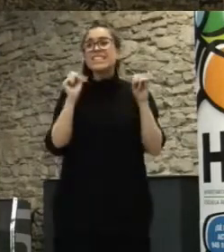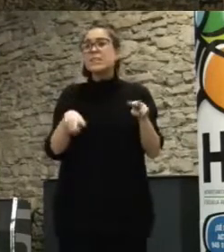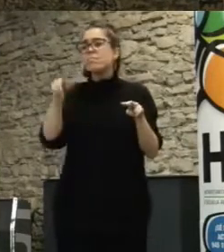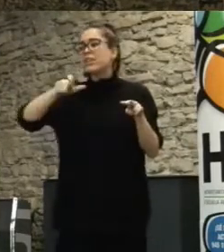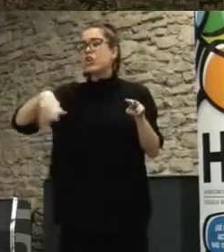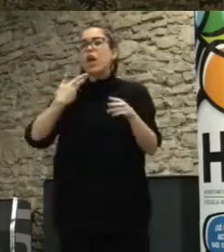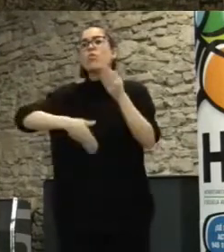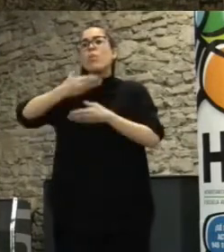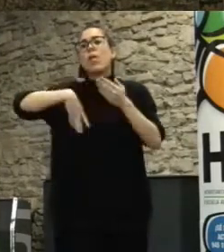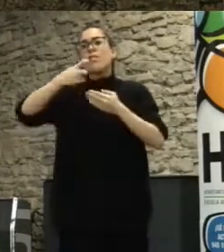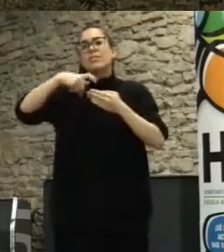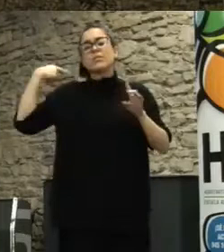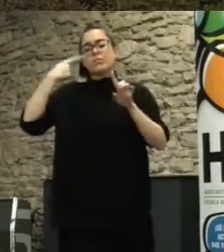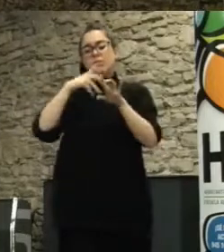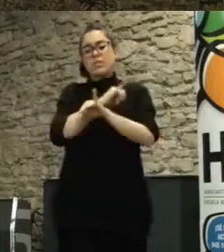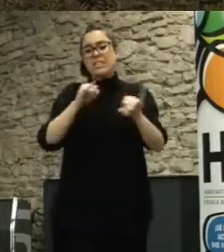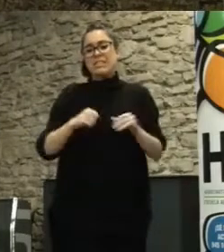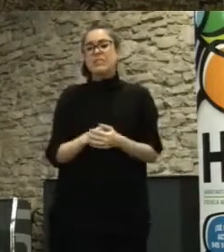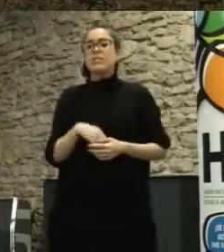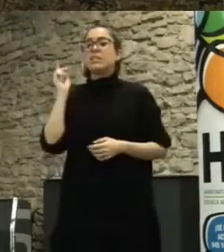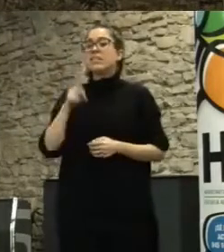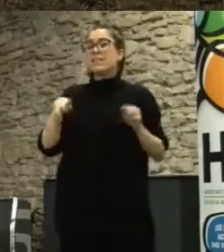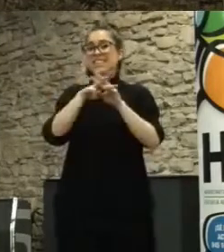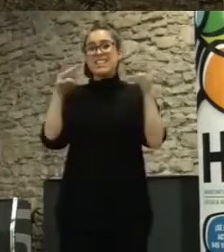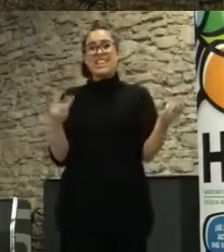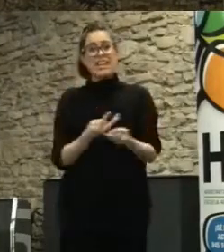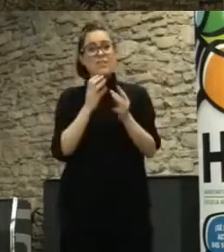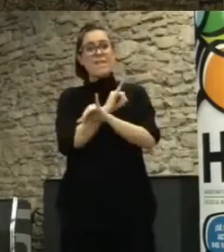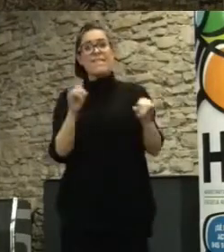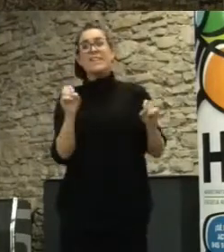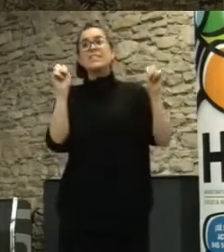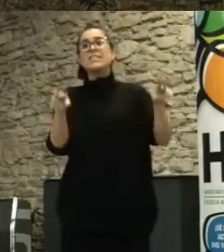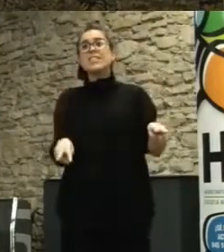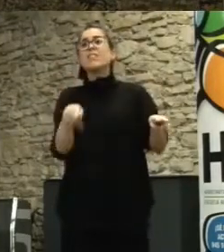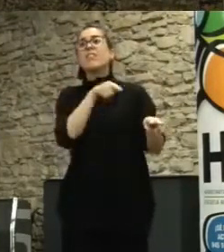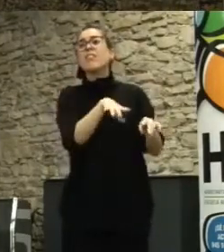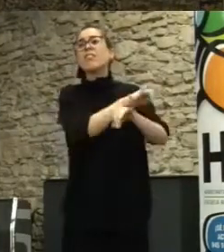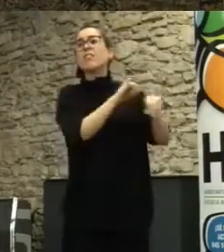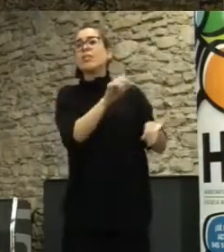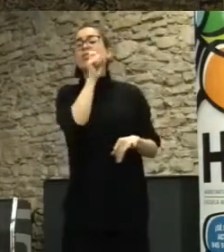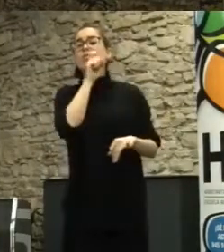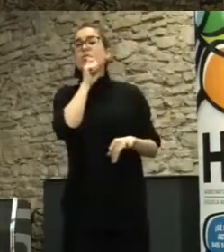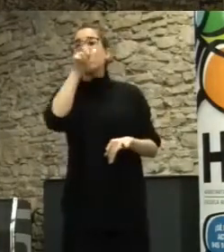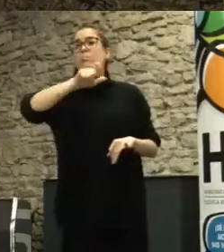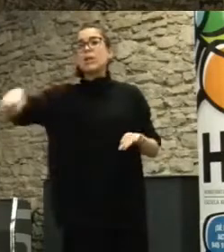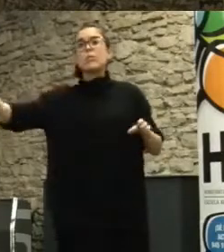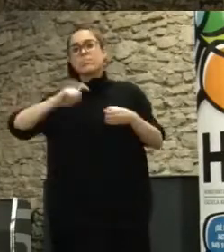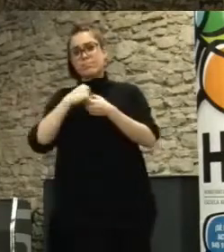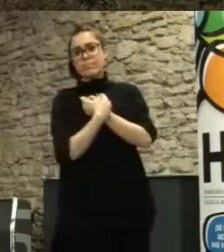internet un espacio abierto puede ser un dispositivo inacabado la gente acaba el dispositivo la infraestructura el proyecto